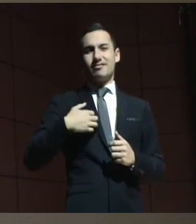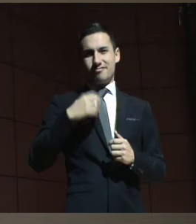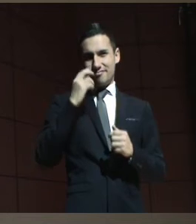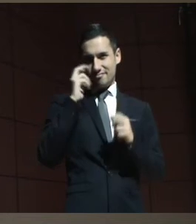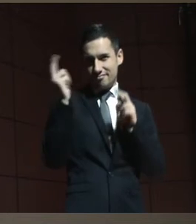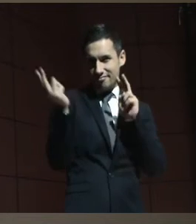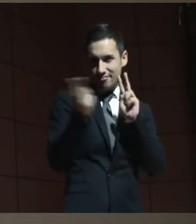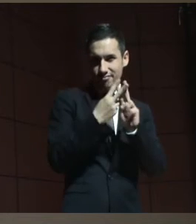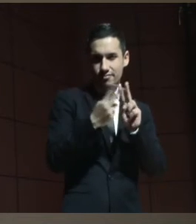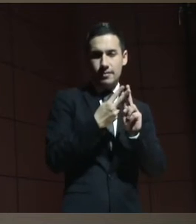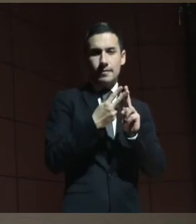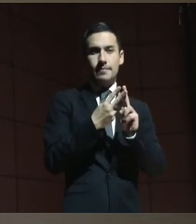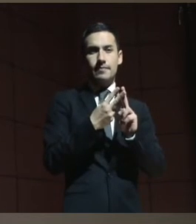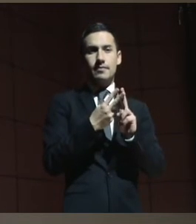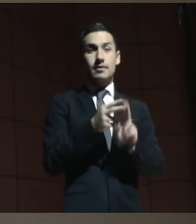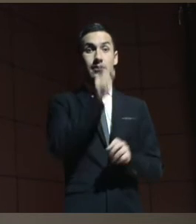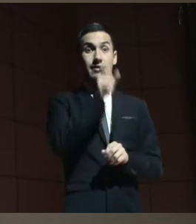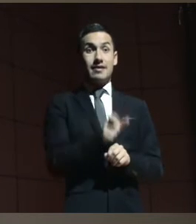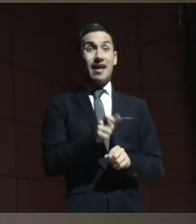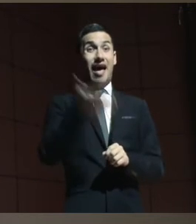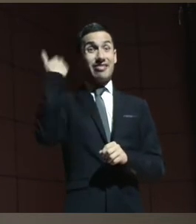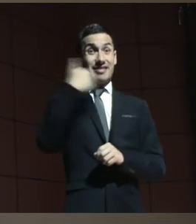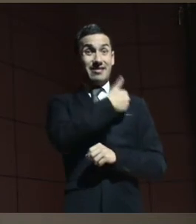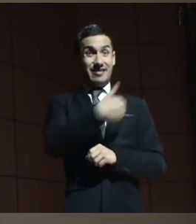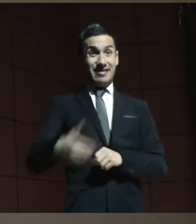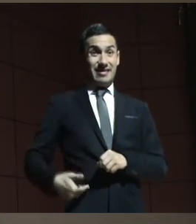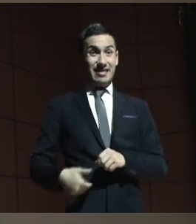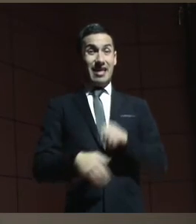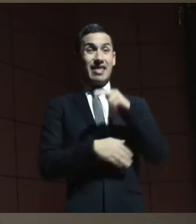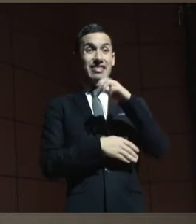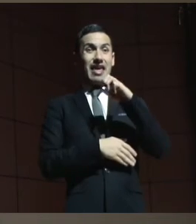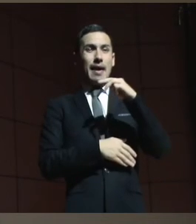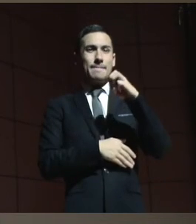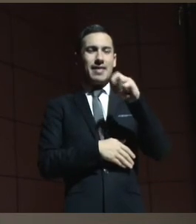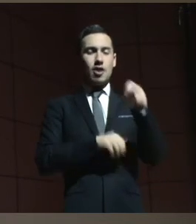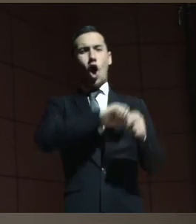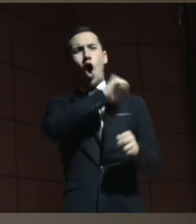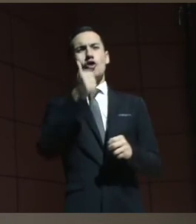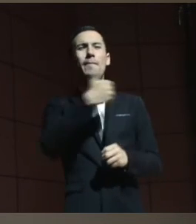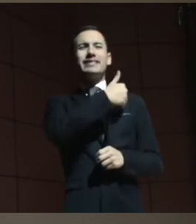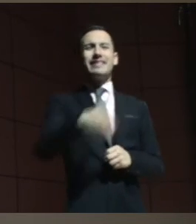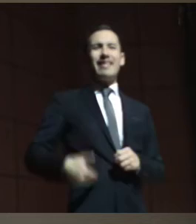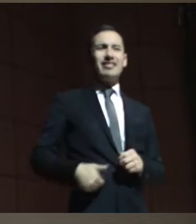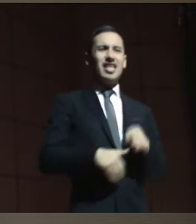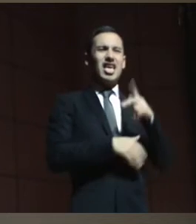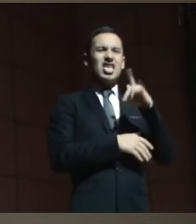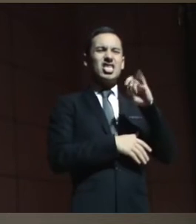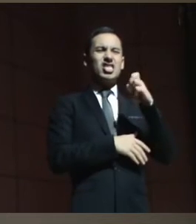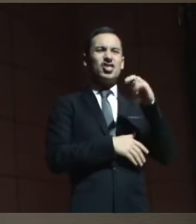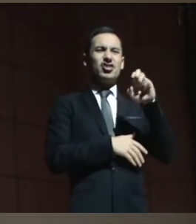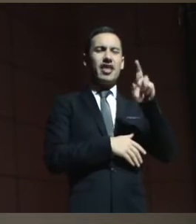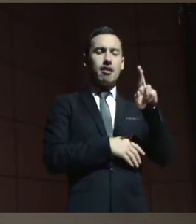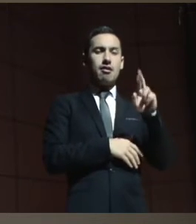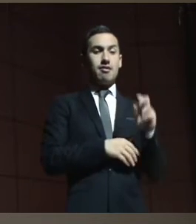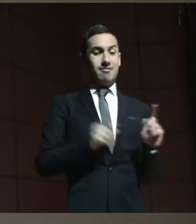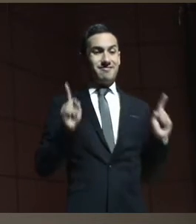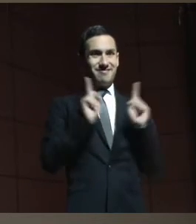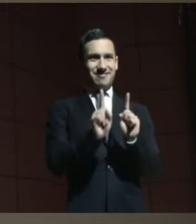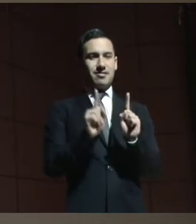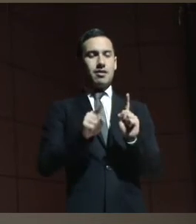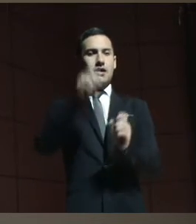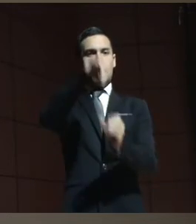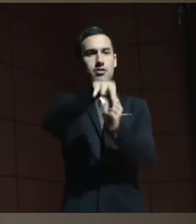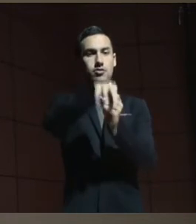Y estaba ahí Menem con Kirchner en las elecciones. Las